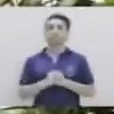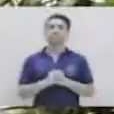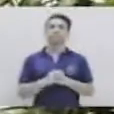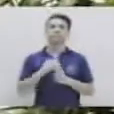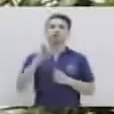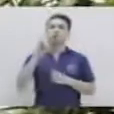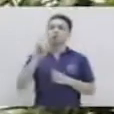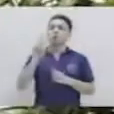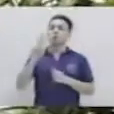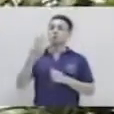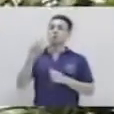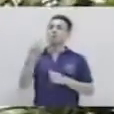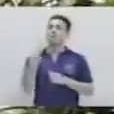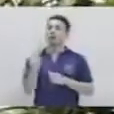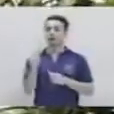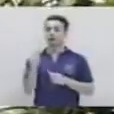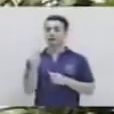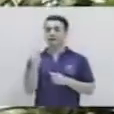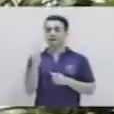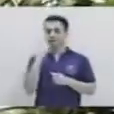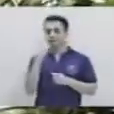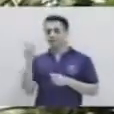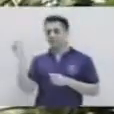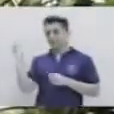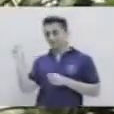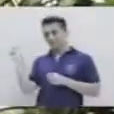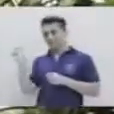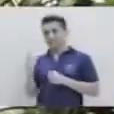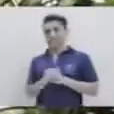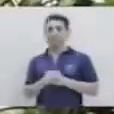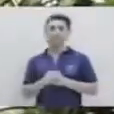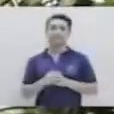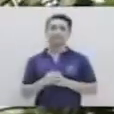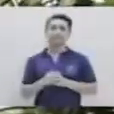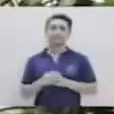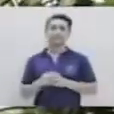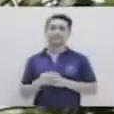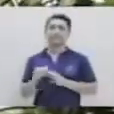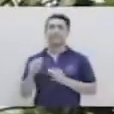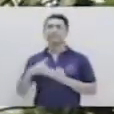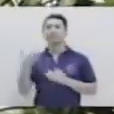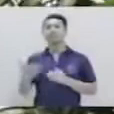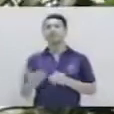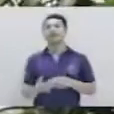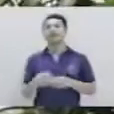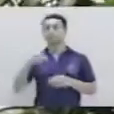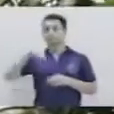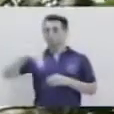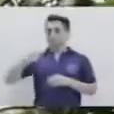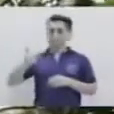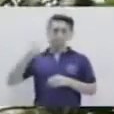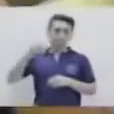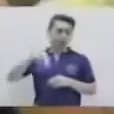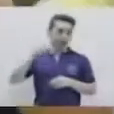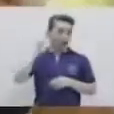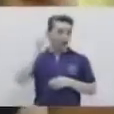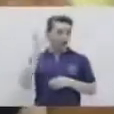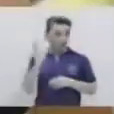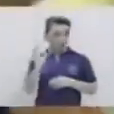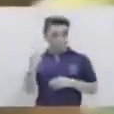Luego tenemos la uva que es con la semilla. ¿Sí? Luego tenemos el mango.